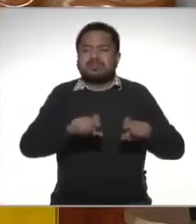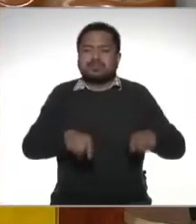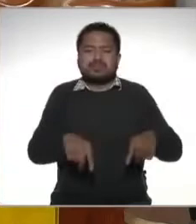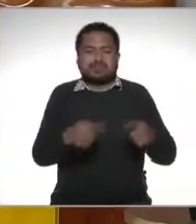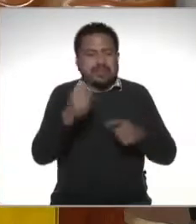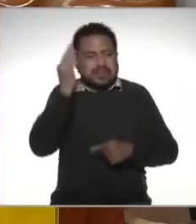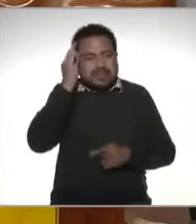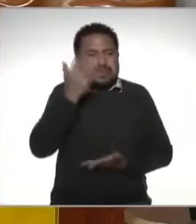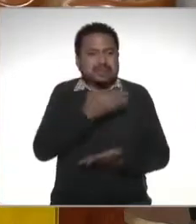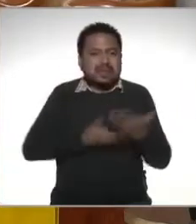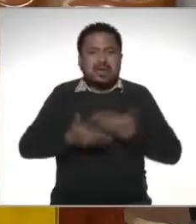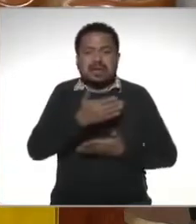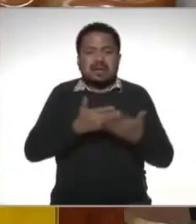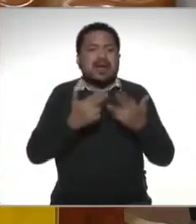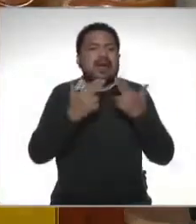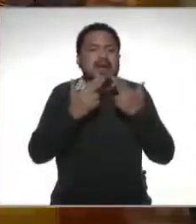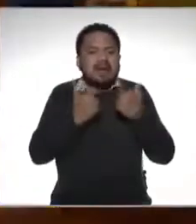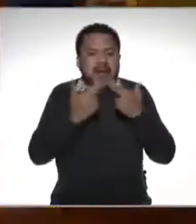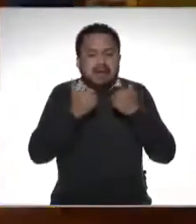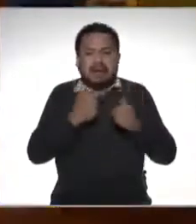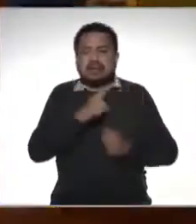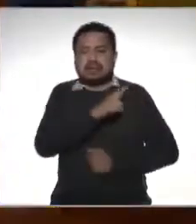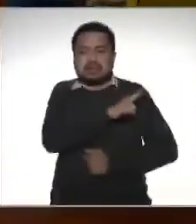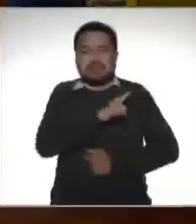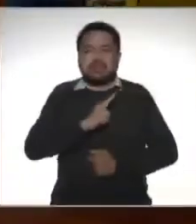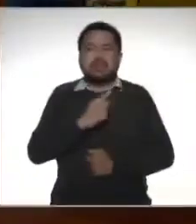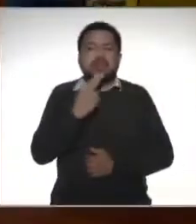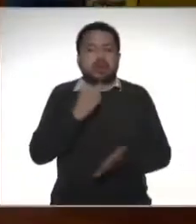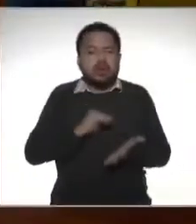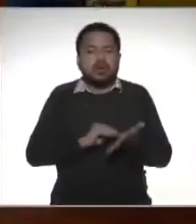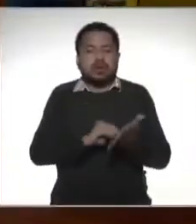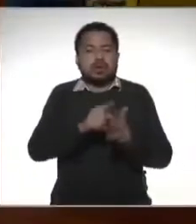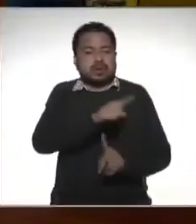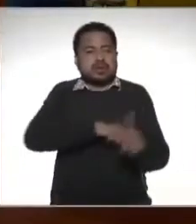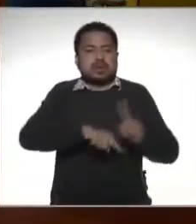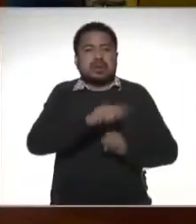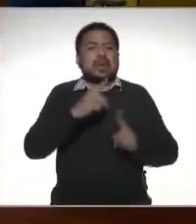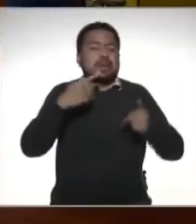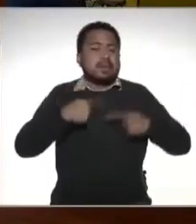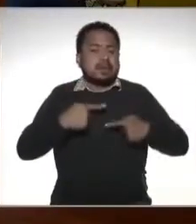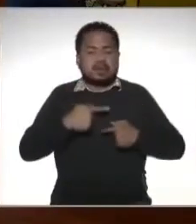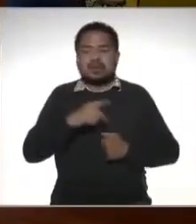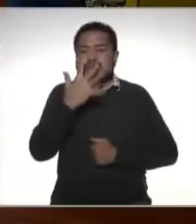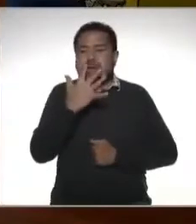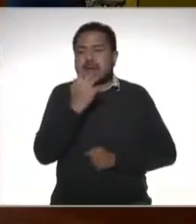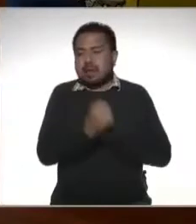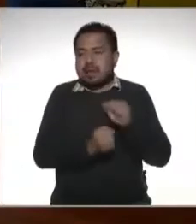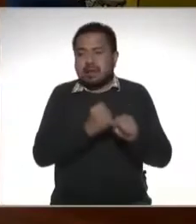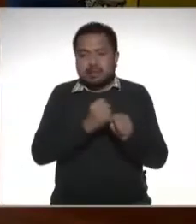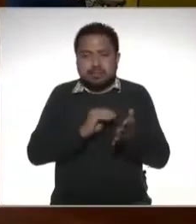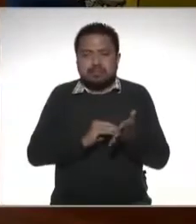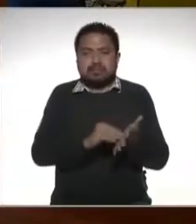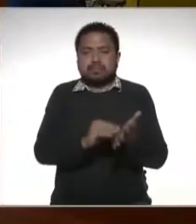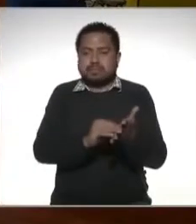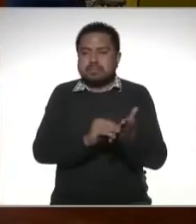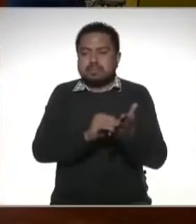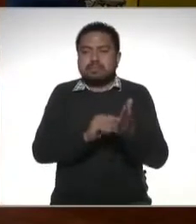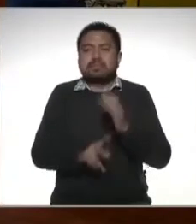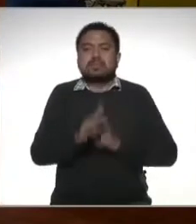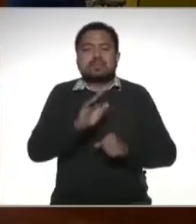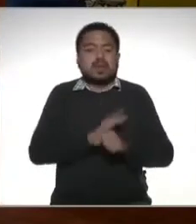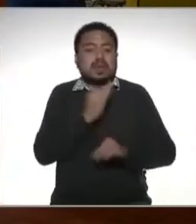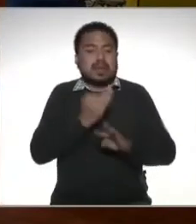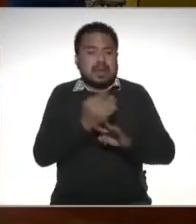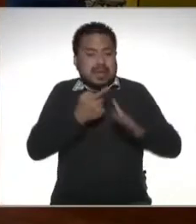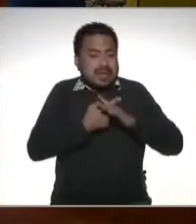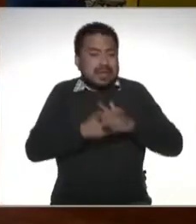servicios y de contribuciones los tiene que conservar la persona moral por lo menos cinco años por lo menos cinco años a